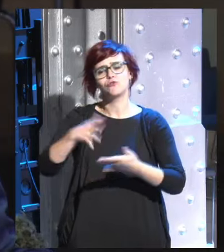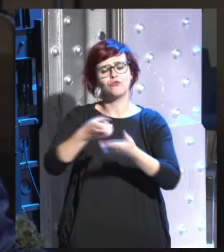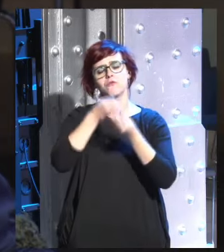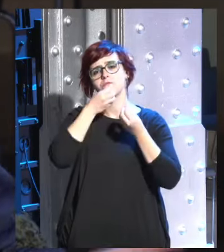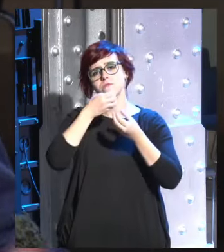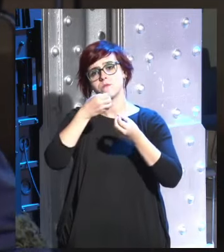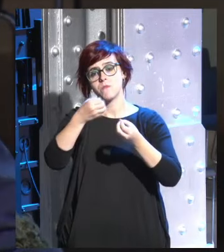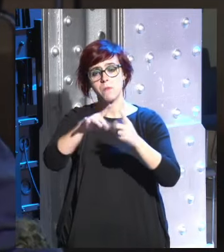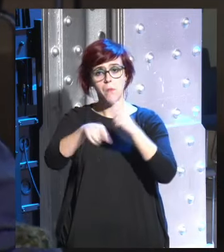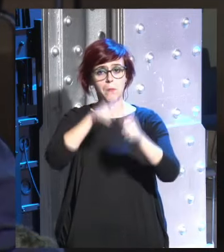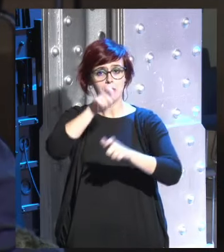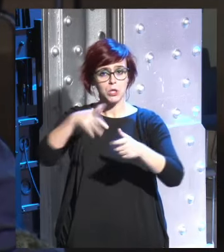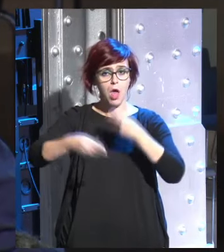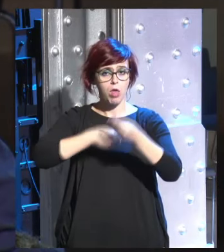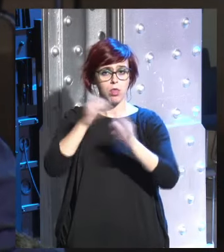entonces la gente no haría nada